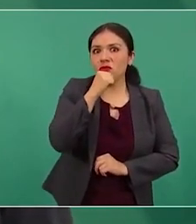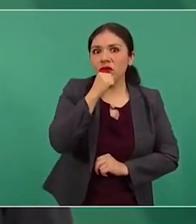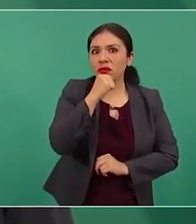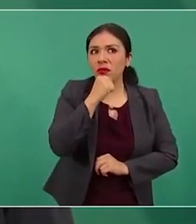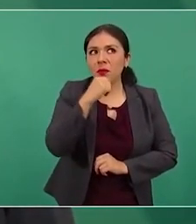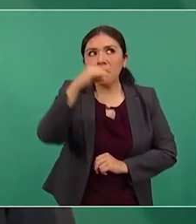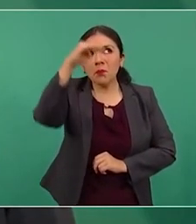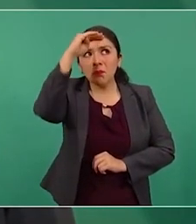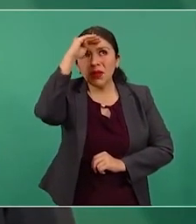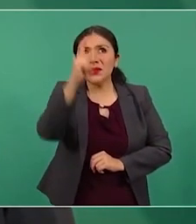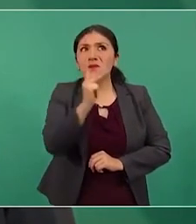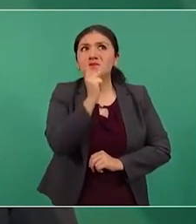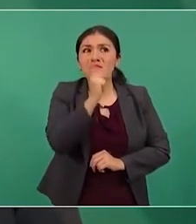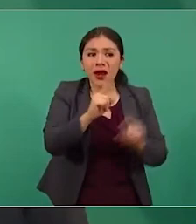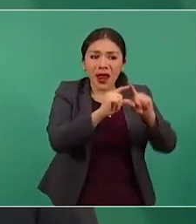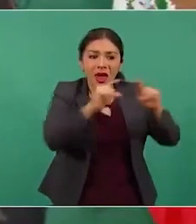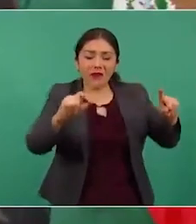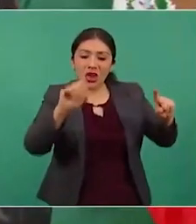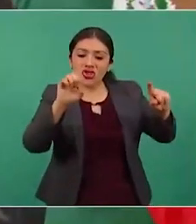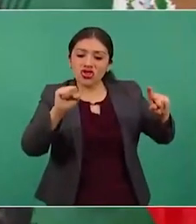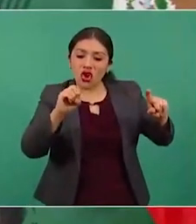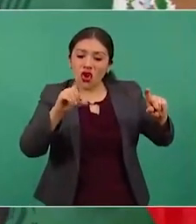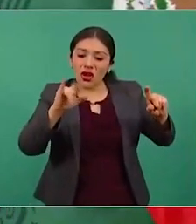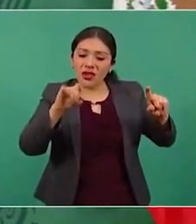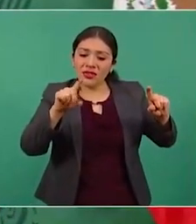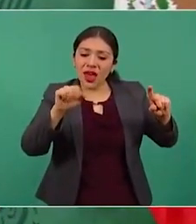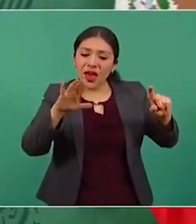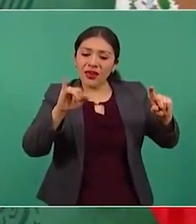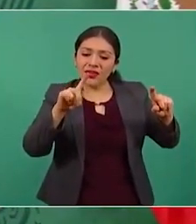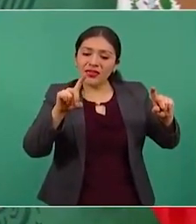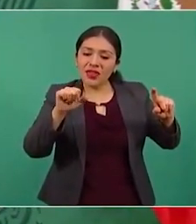solidaridad, porque era